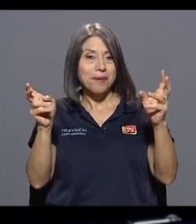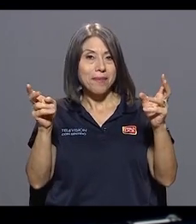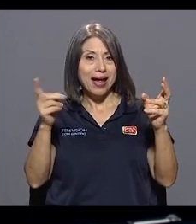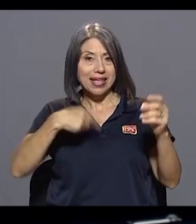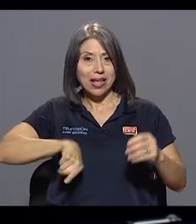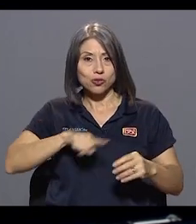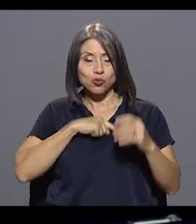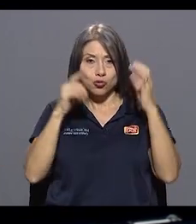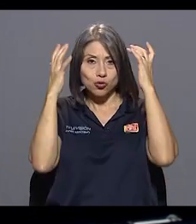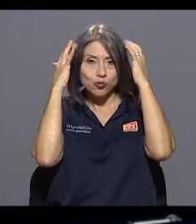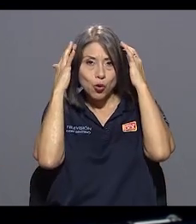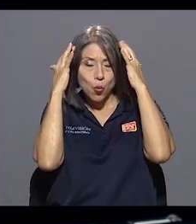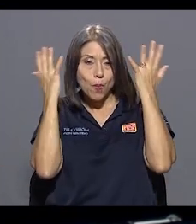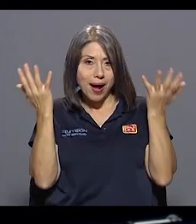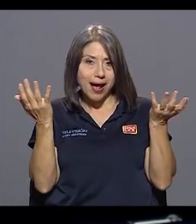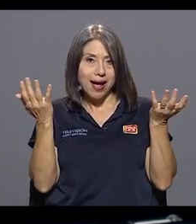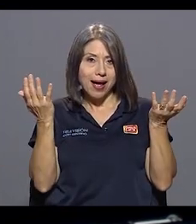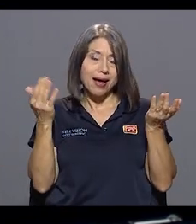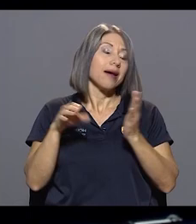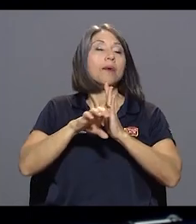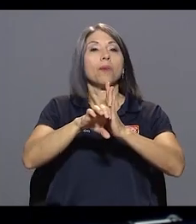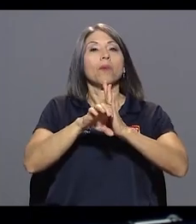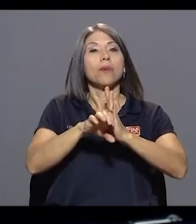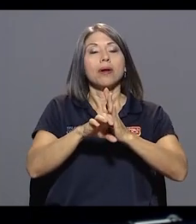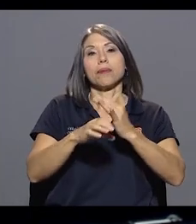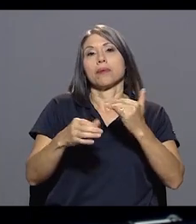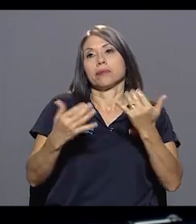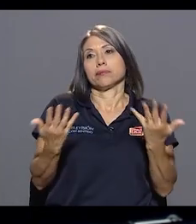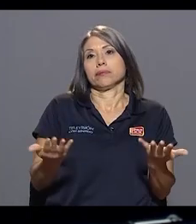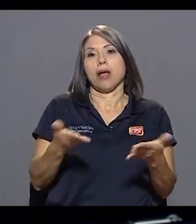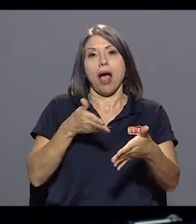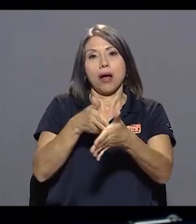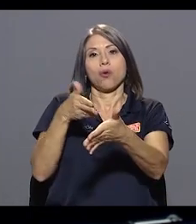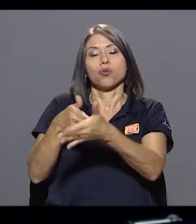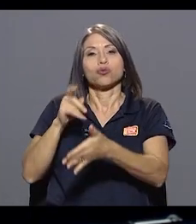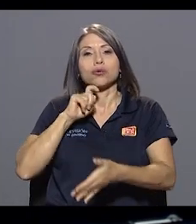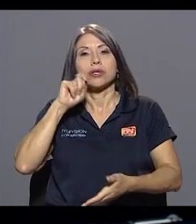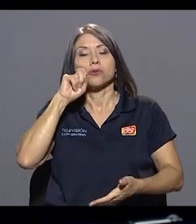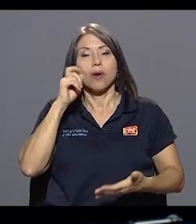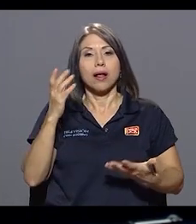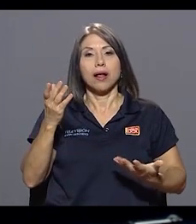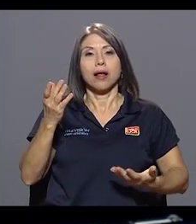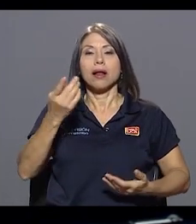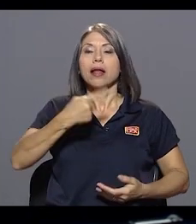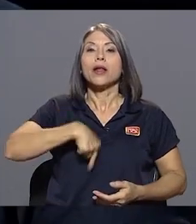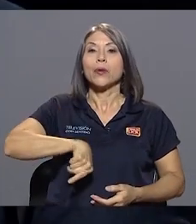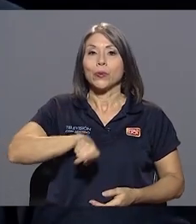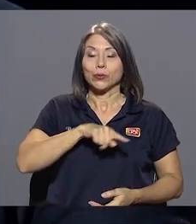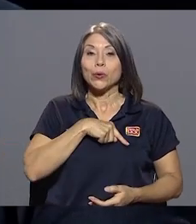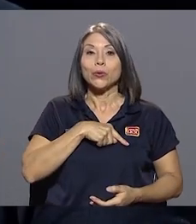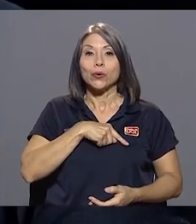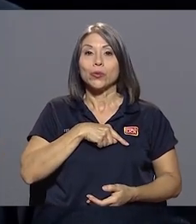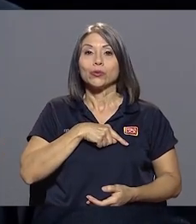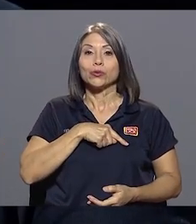preocupa, digamos, en este caso, el acoso sexual nosotros como proyecto, como